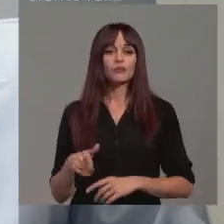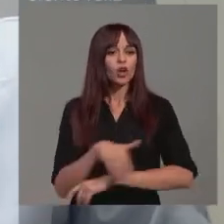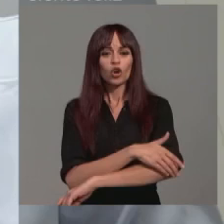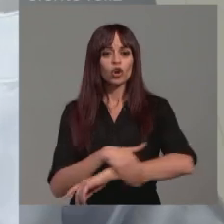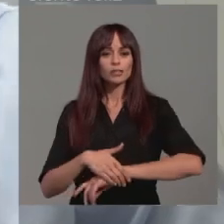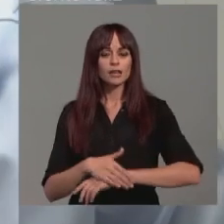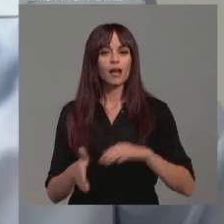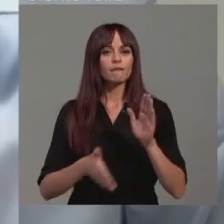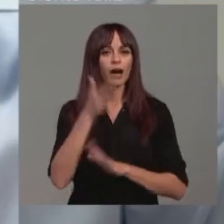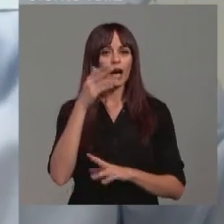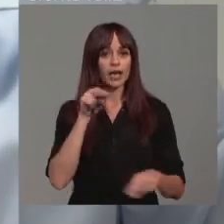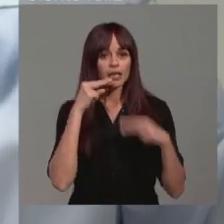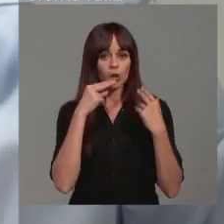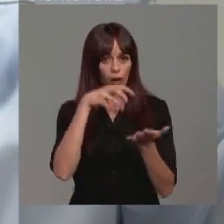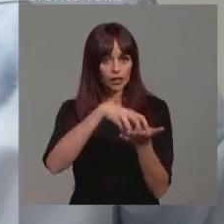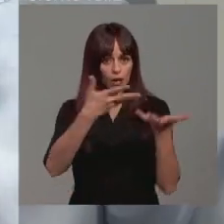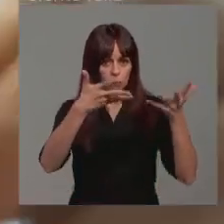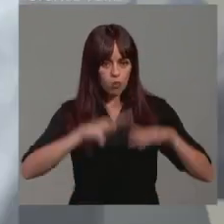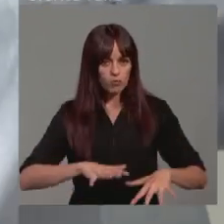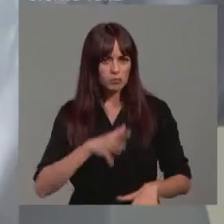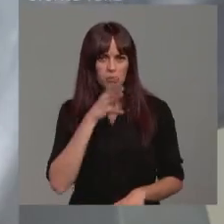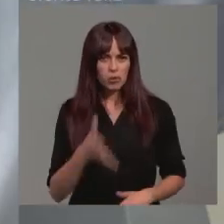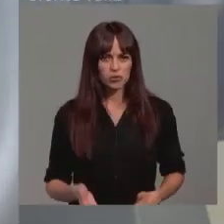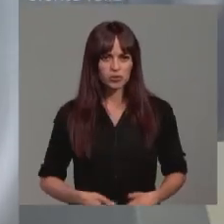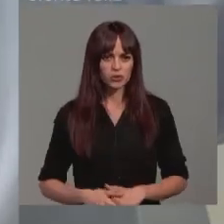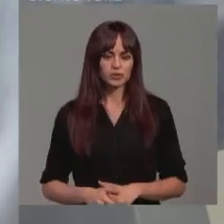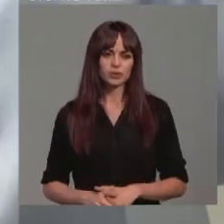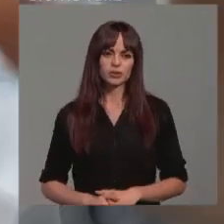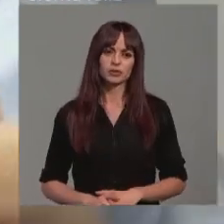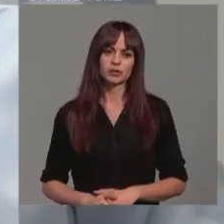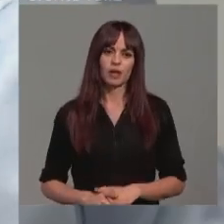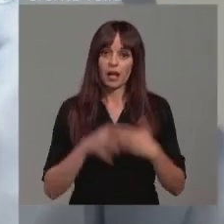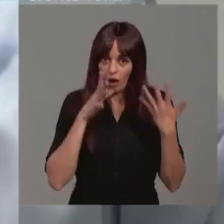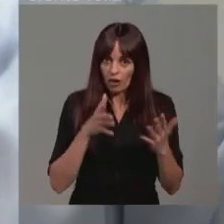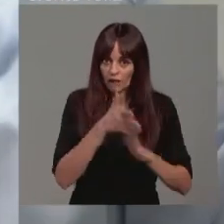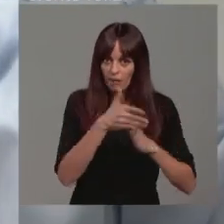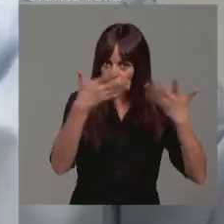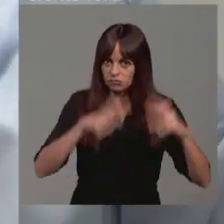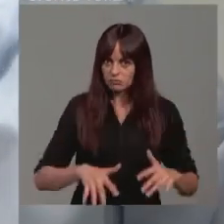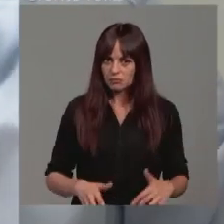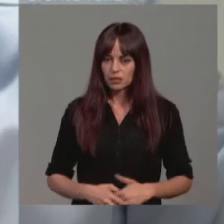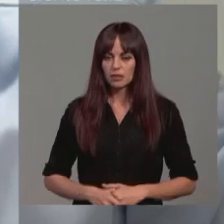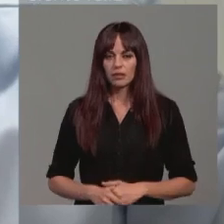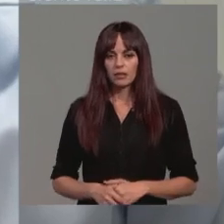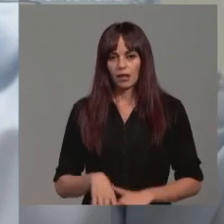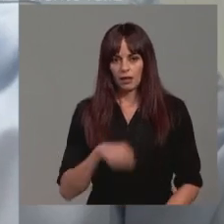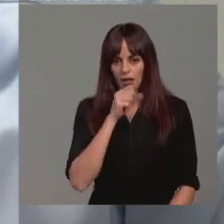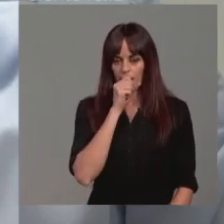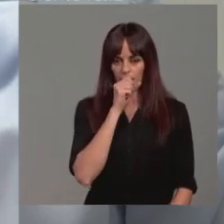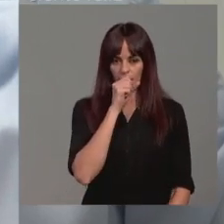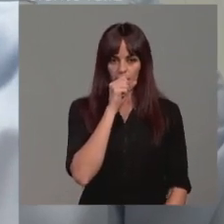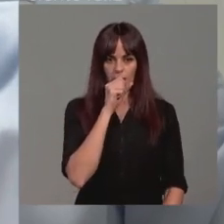procedido al derribo, va a proceder al derribo de este restaurante en este momento? Vamos, sí, vamos a ver.